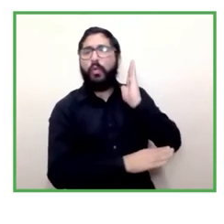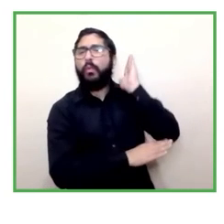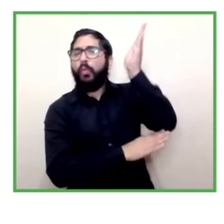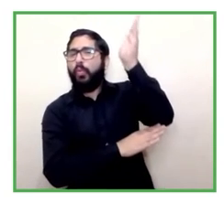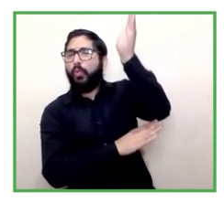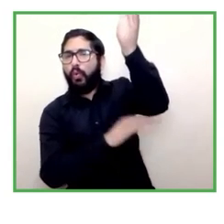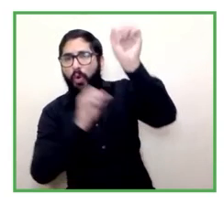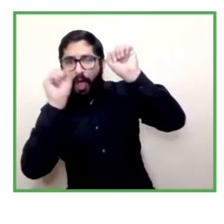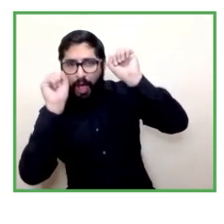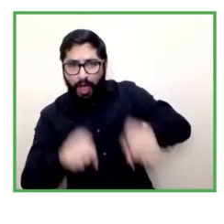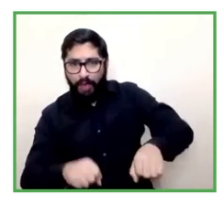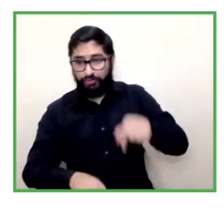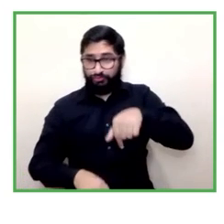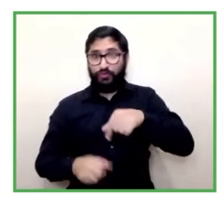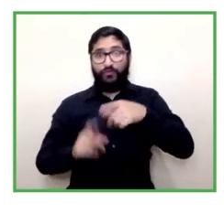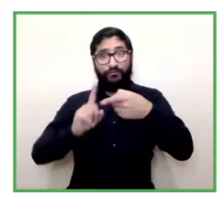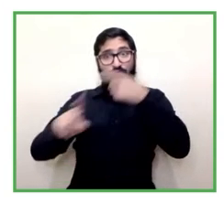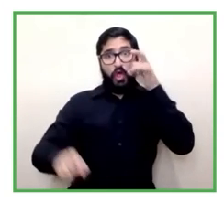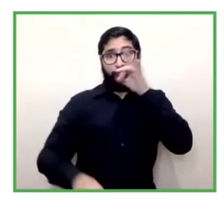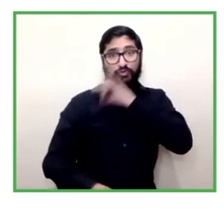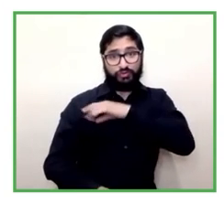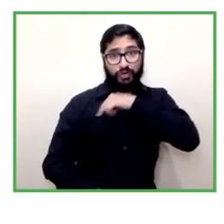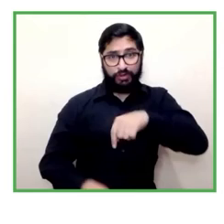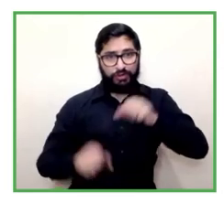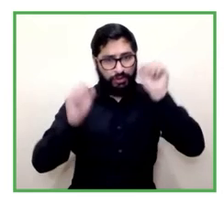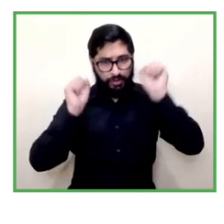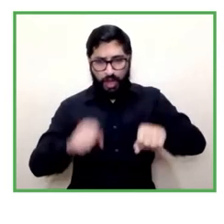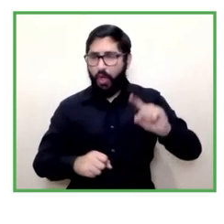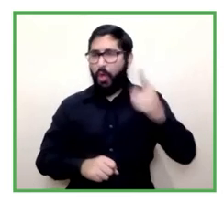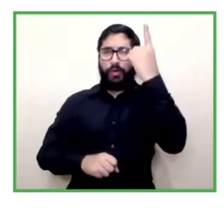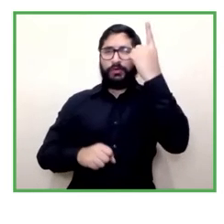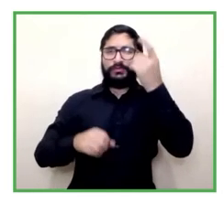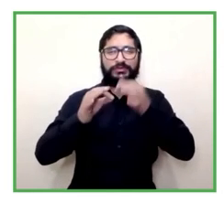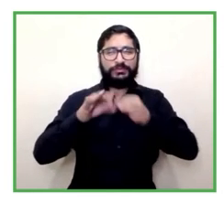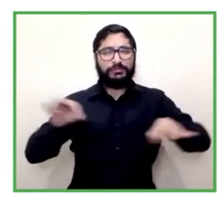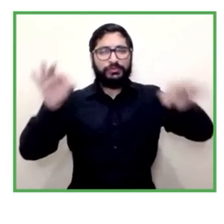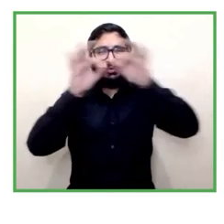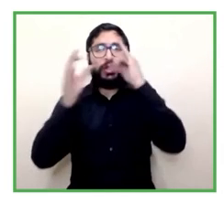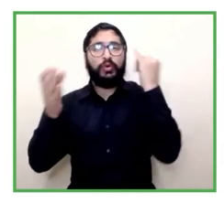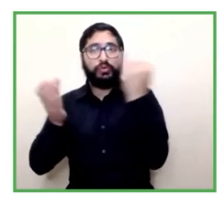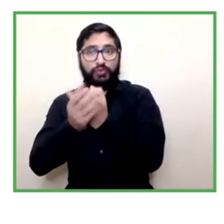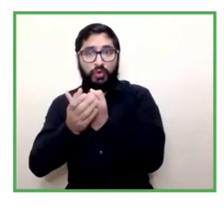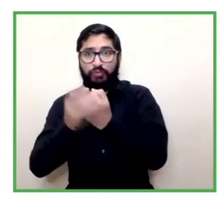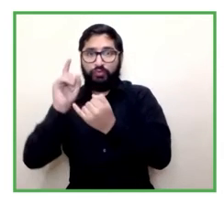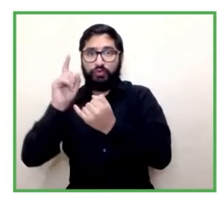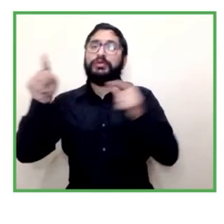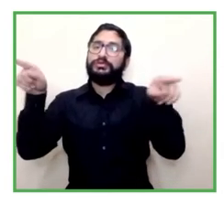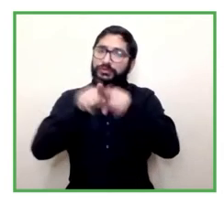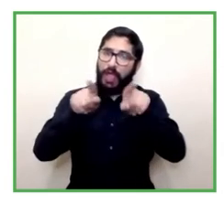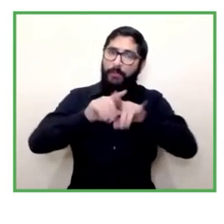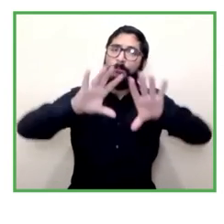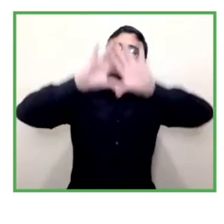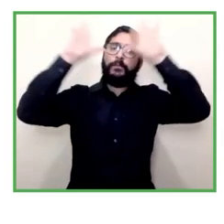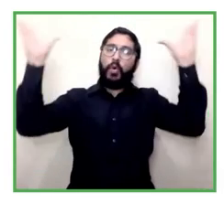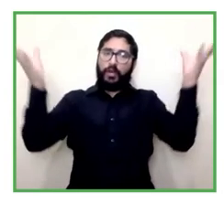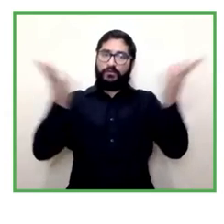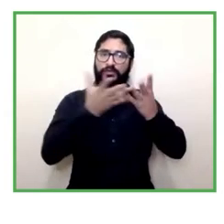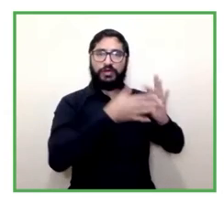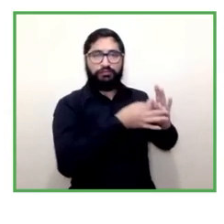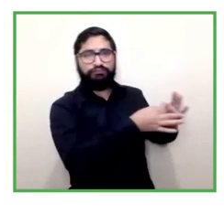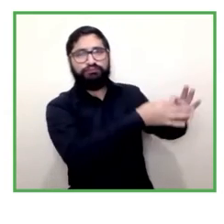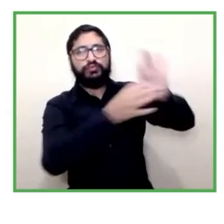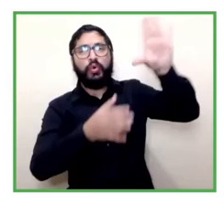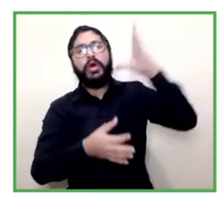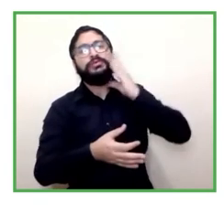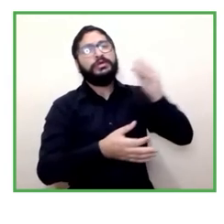poco avanzado no solo en discapacidad sino que generalmente hay poca experiencia con cooperativa para nosotros como servicio también